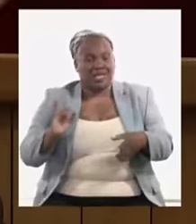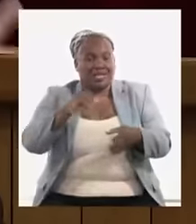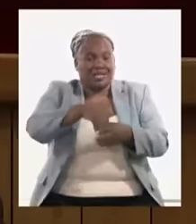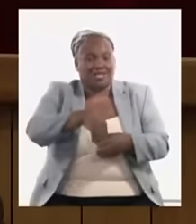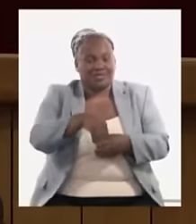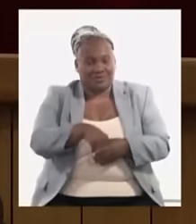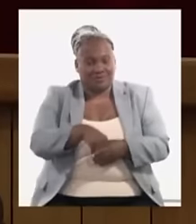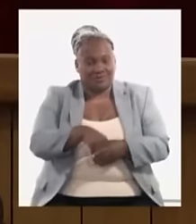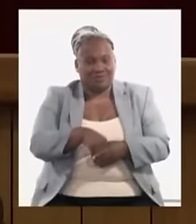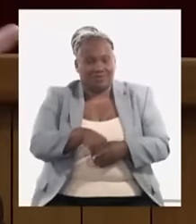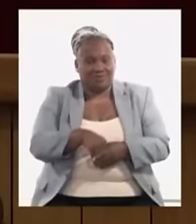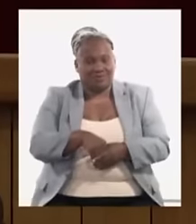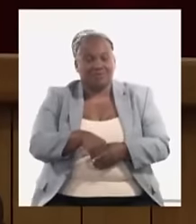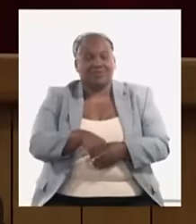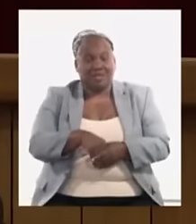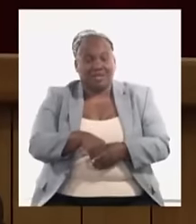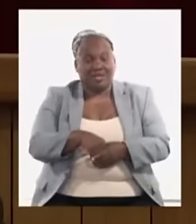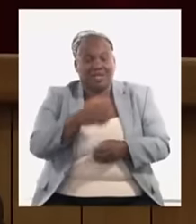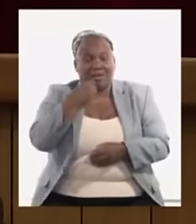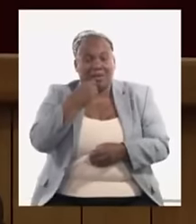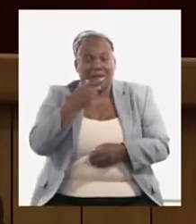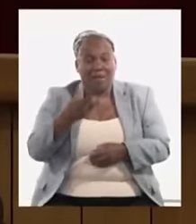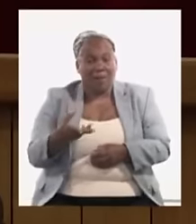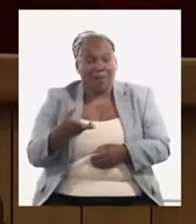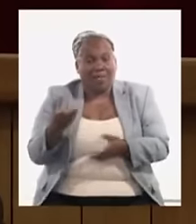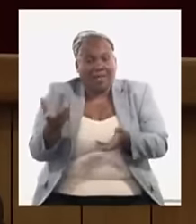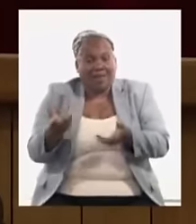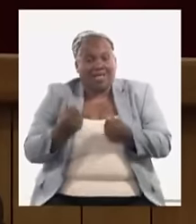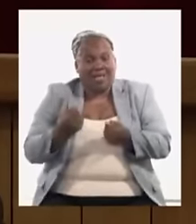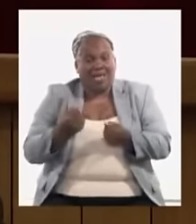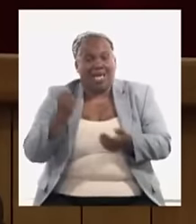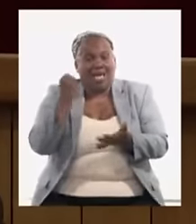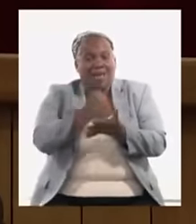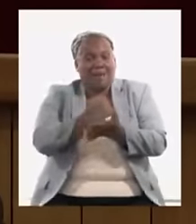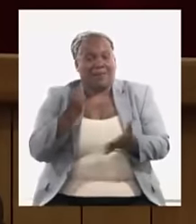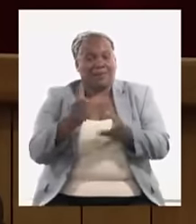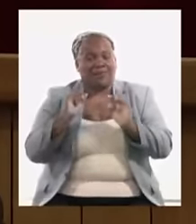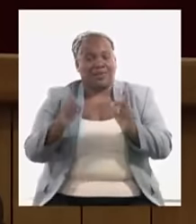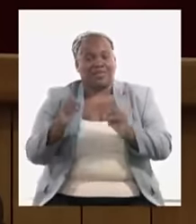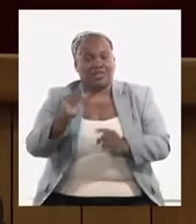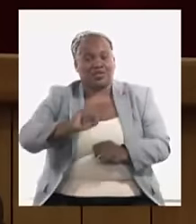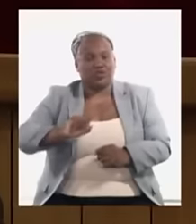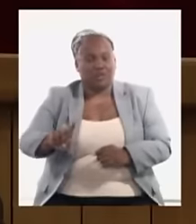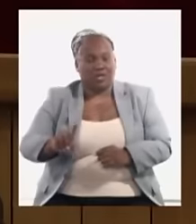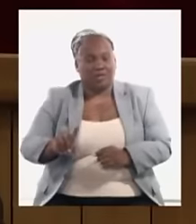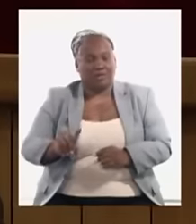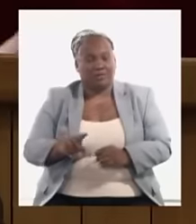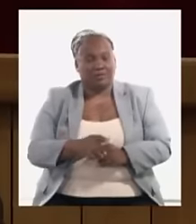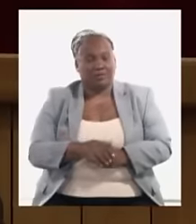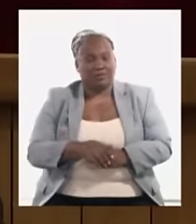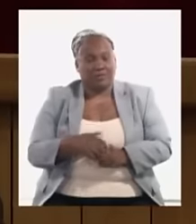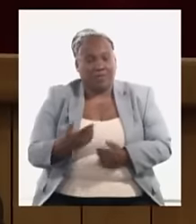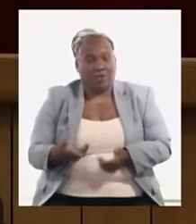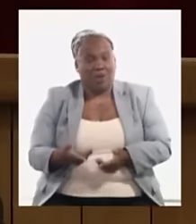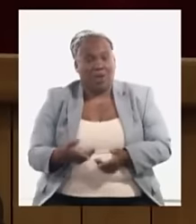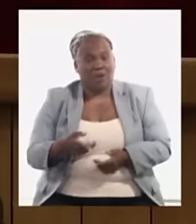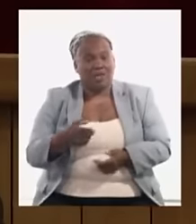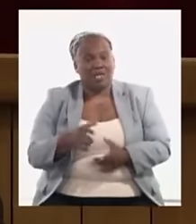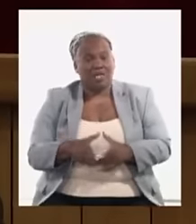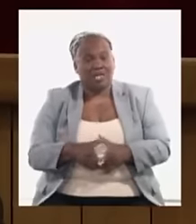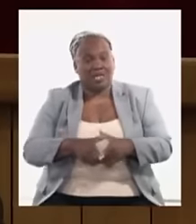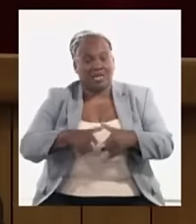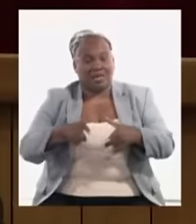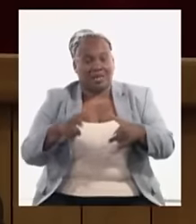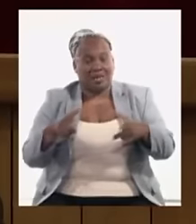generar la fuente que nos permita sustentar la aprobación de política social y una de ellas es el justo incremento de